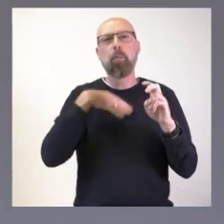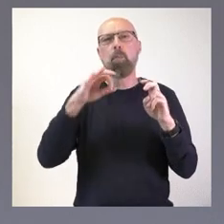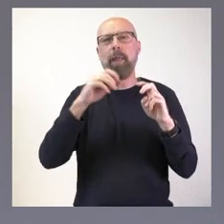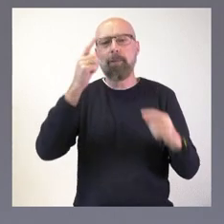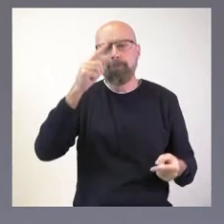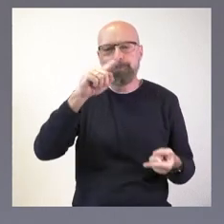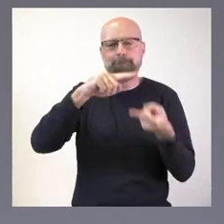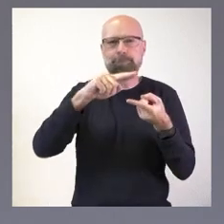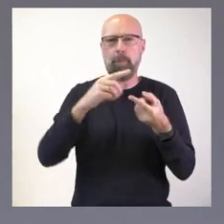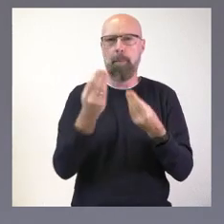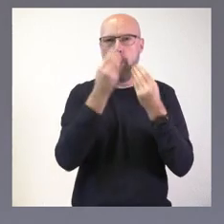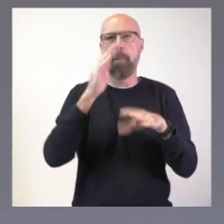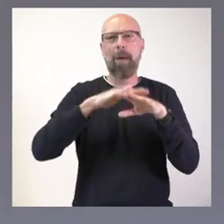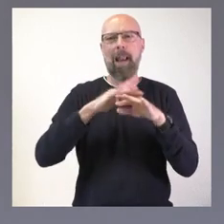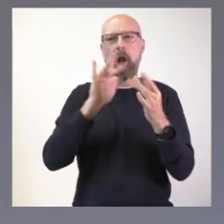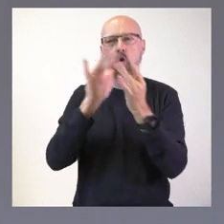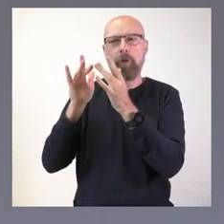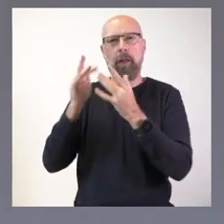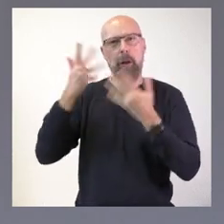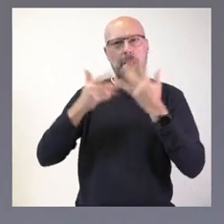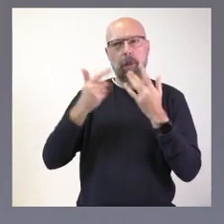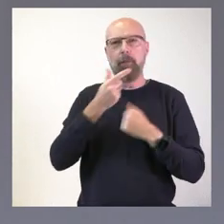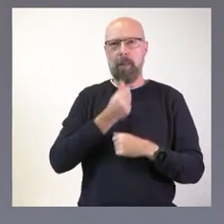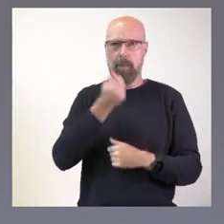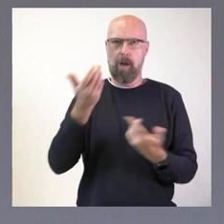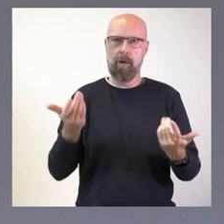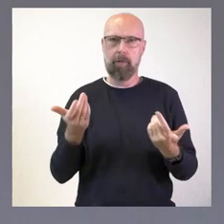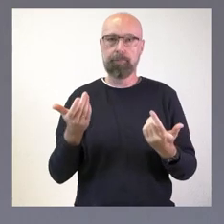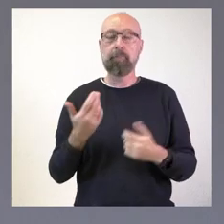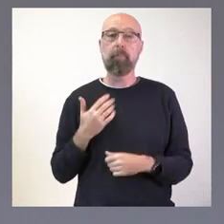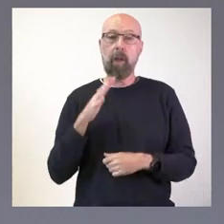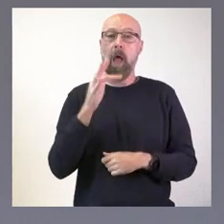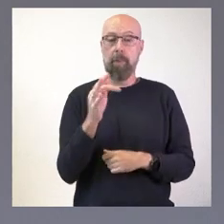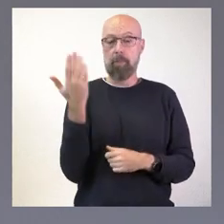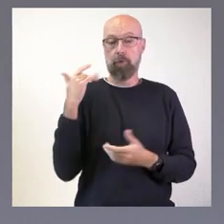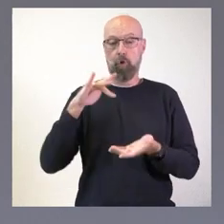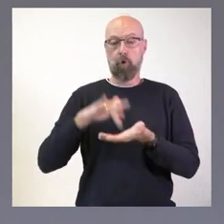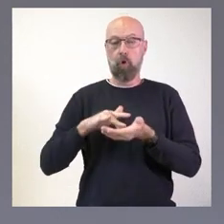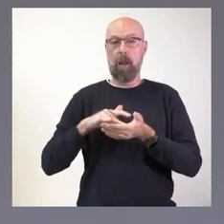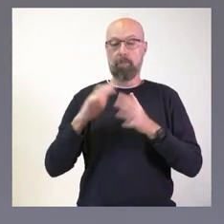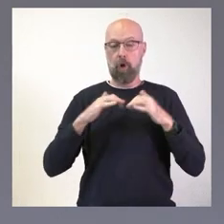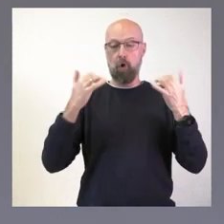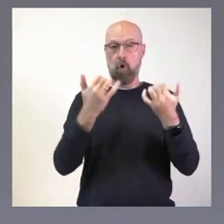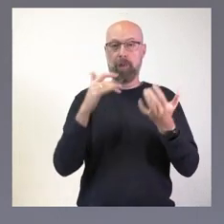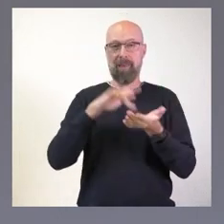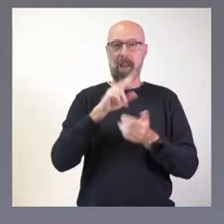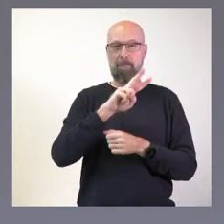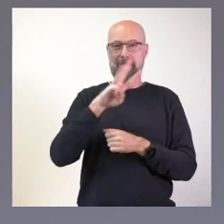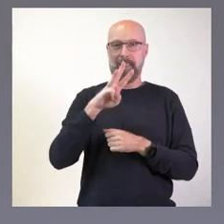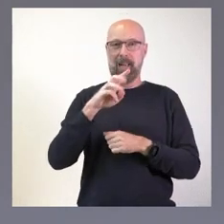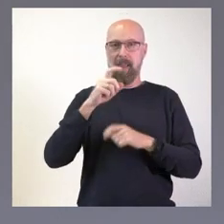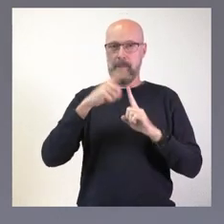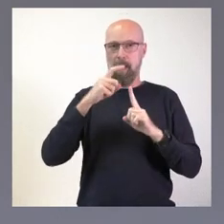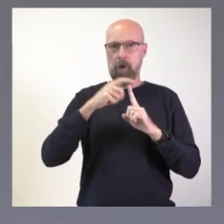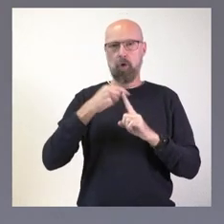con la Administración sea mucho más sencilla. Además, como ya anticipé en mi comparecencia ante las Cortes aquel 23 de mayo, vamos a